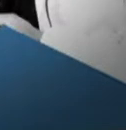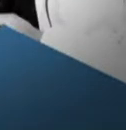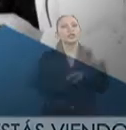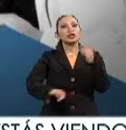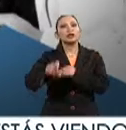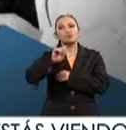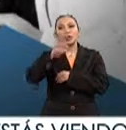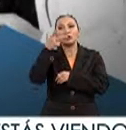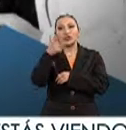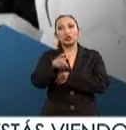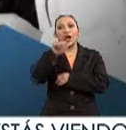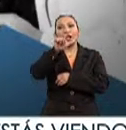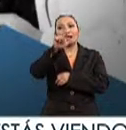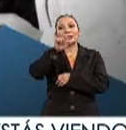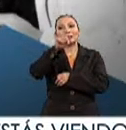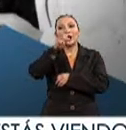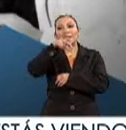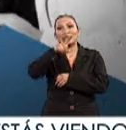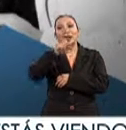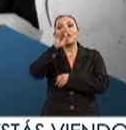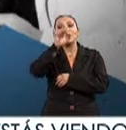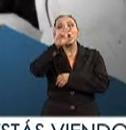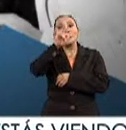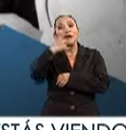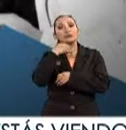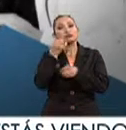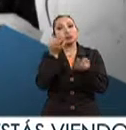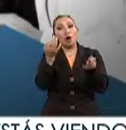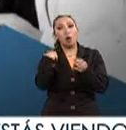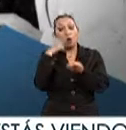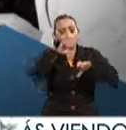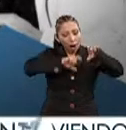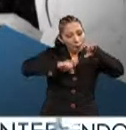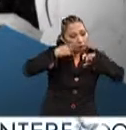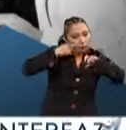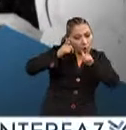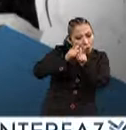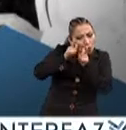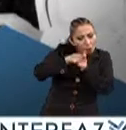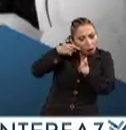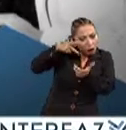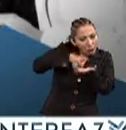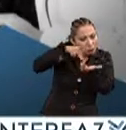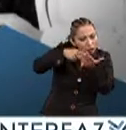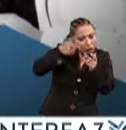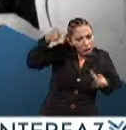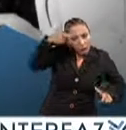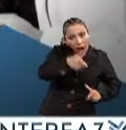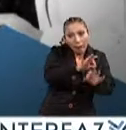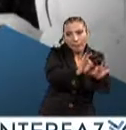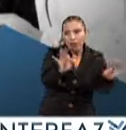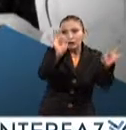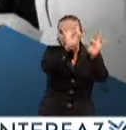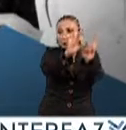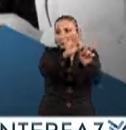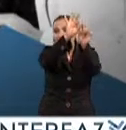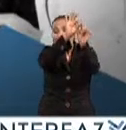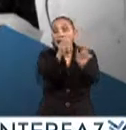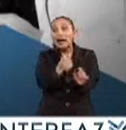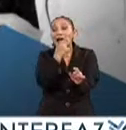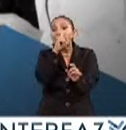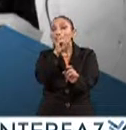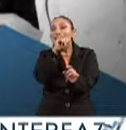en 1928 Alexander Fleming lideró en su laboratorio uno de los descubrimientos más importantes de la historia